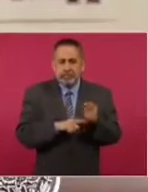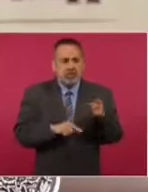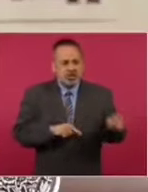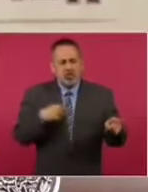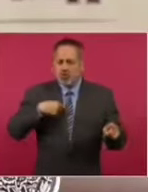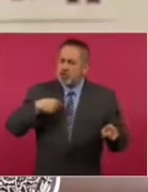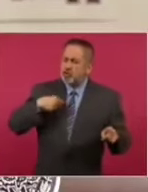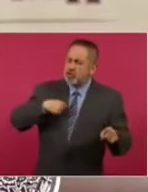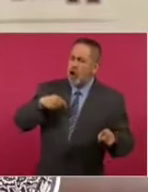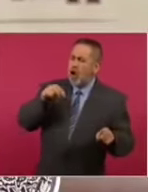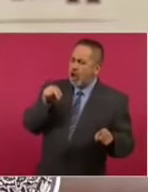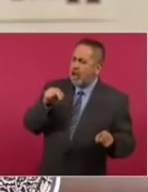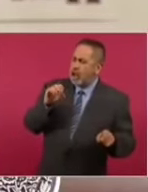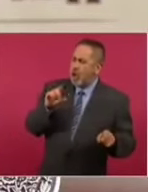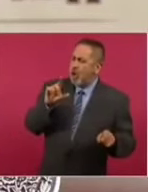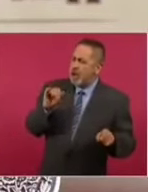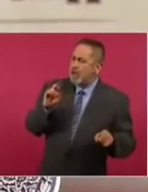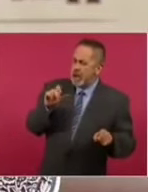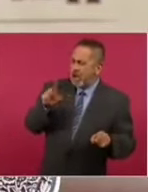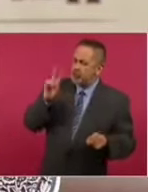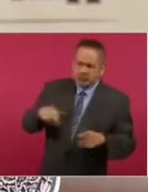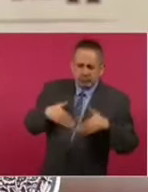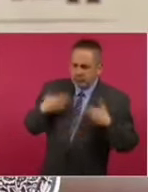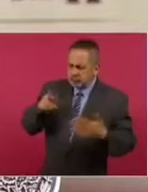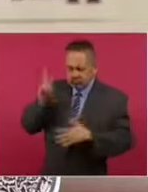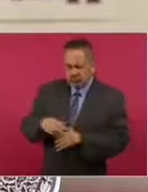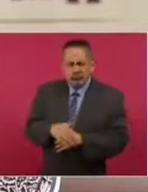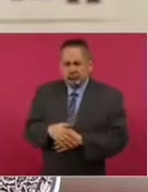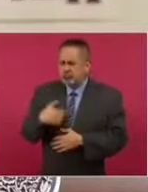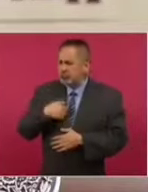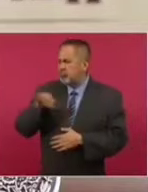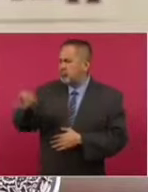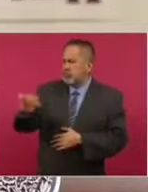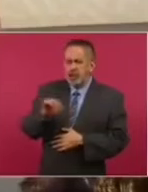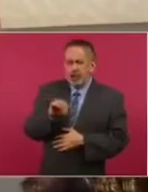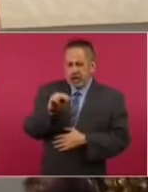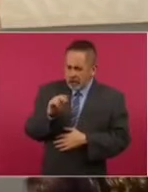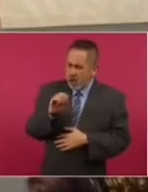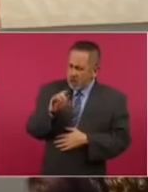neoliberal, o sea, sí, yo soy neoliberal.